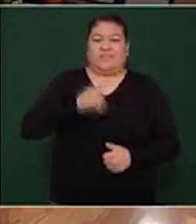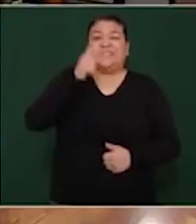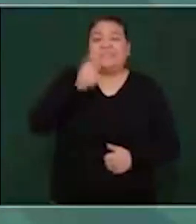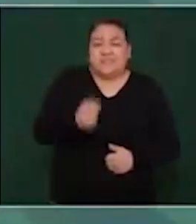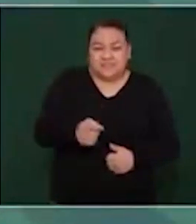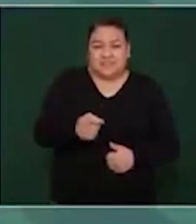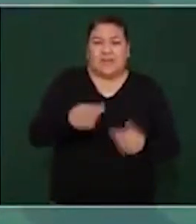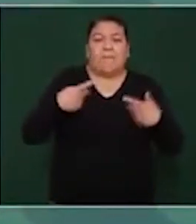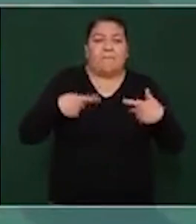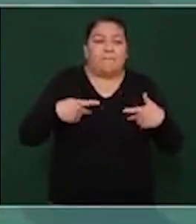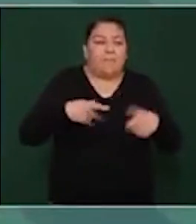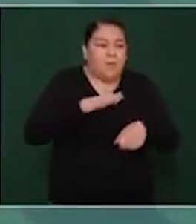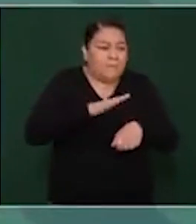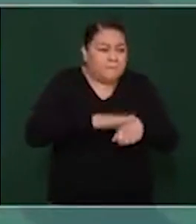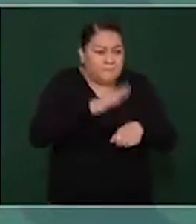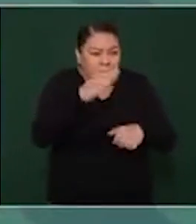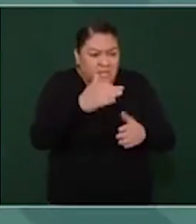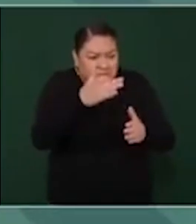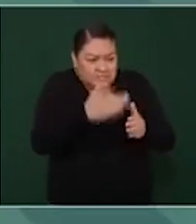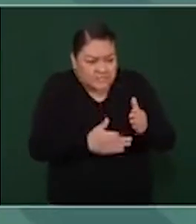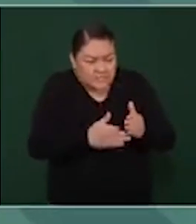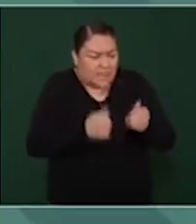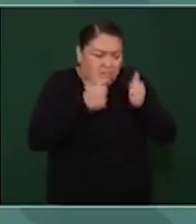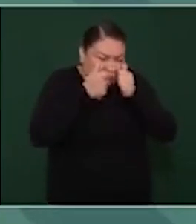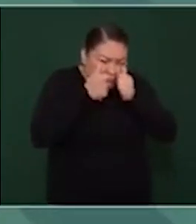al que tiene menos.